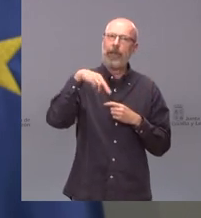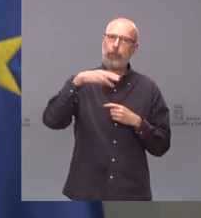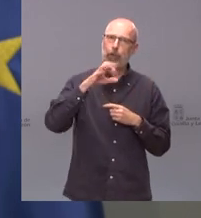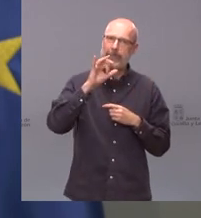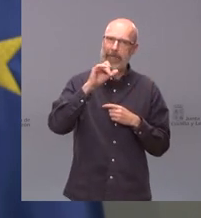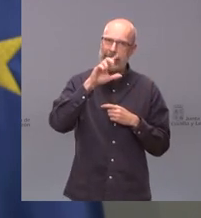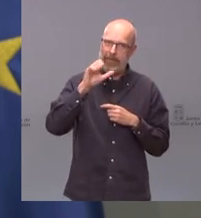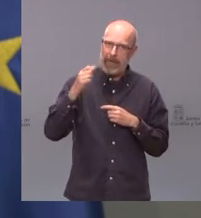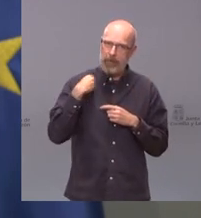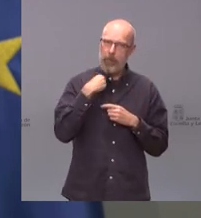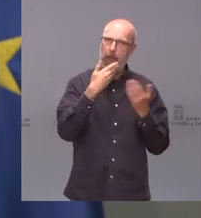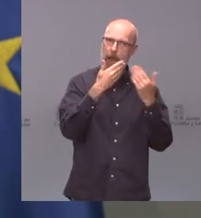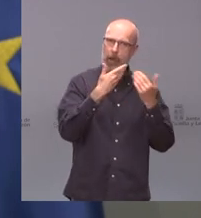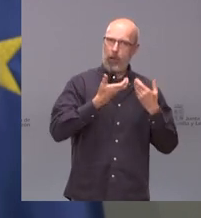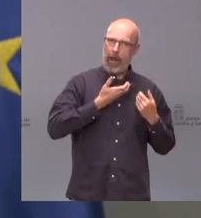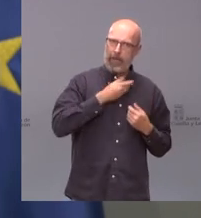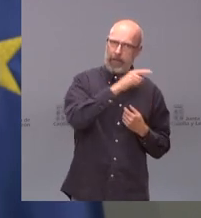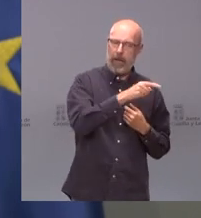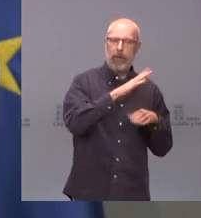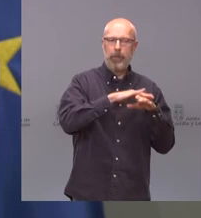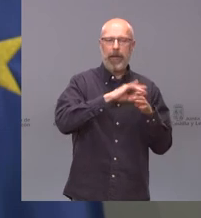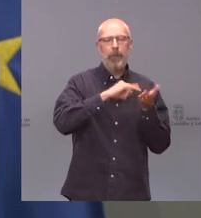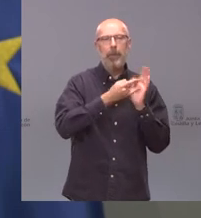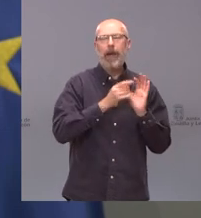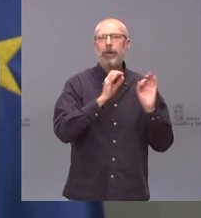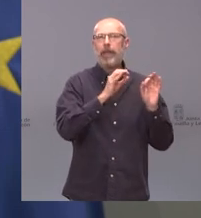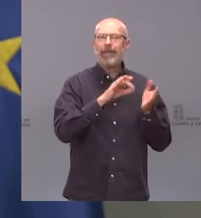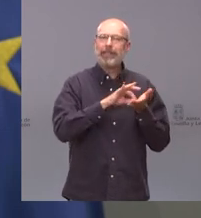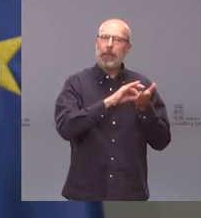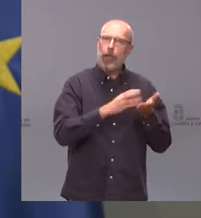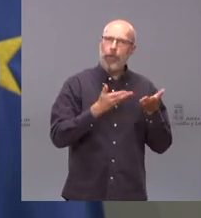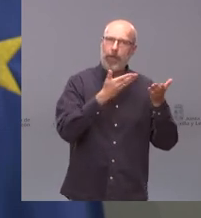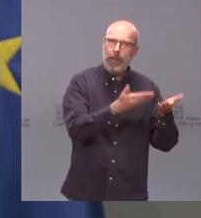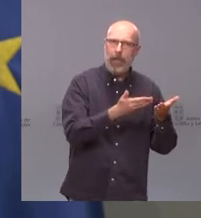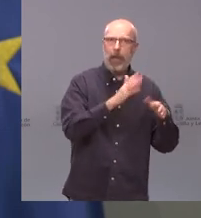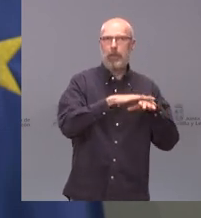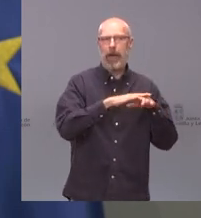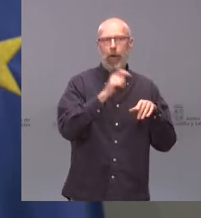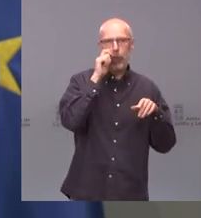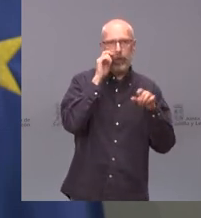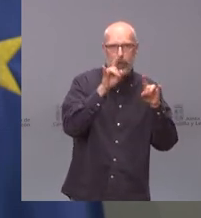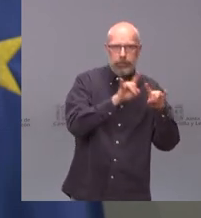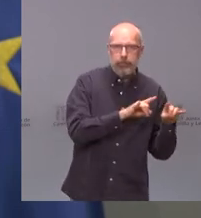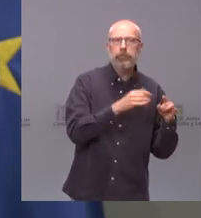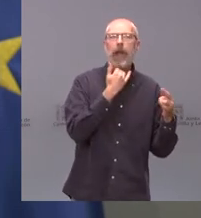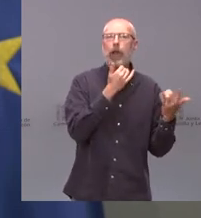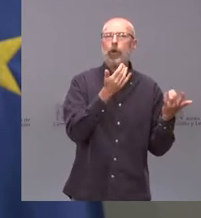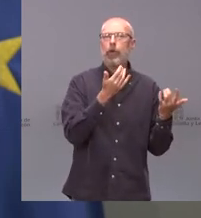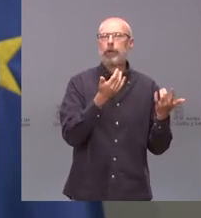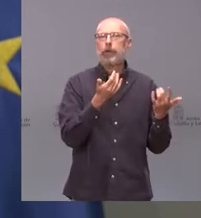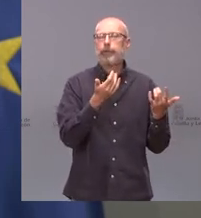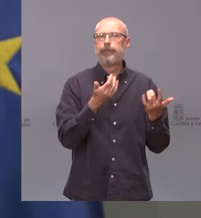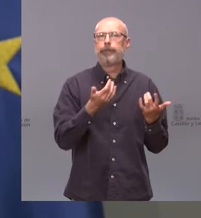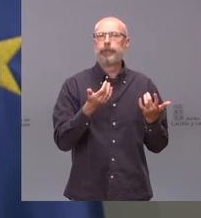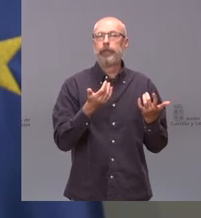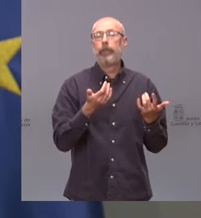impulsando planes concretos tanto de servicios como de iniciativas turísticas o de otro tipo y